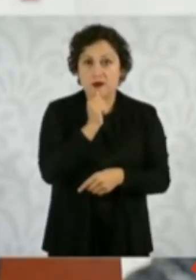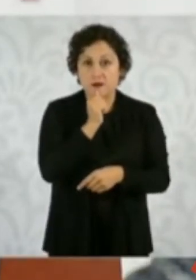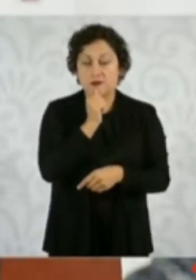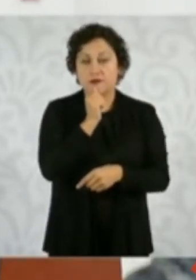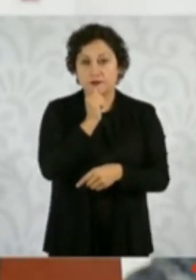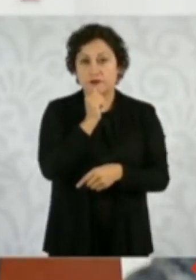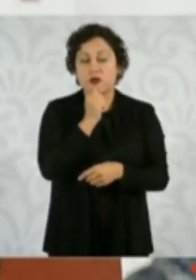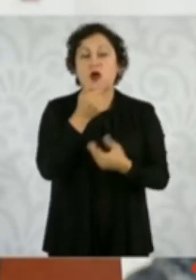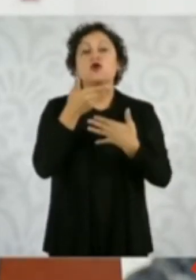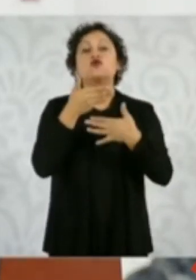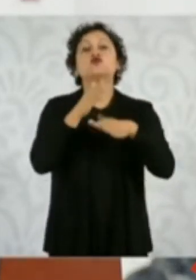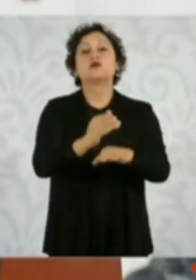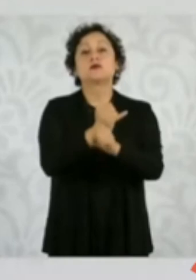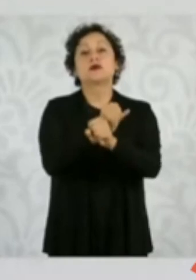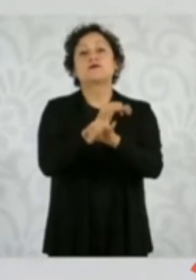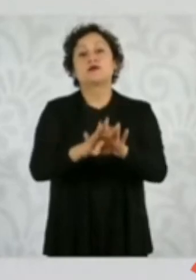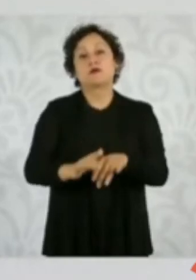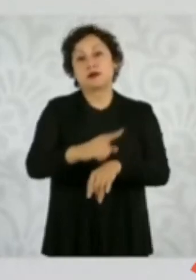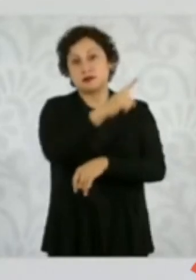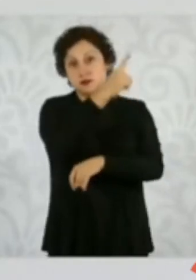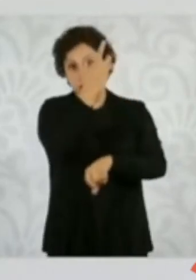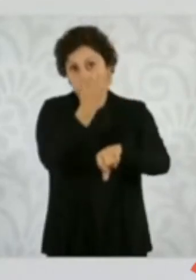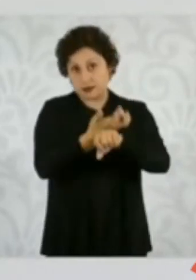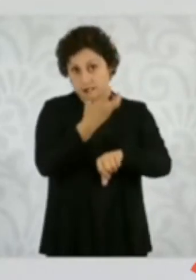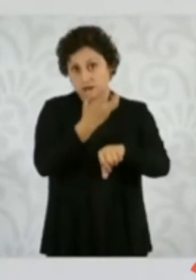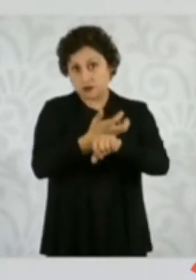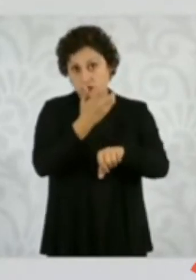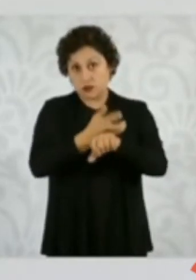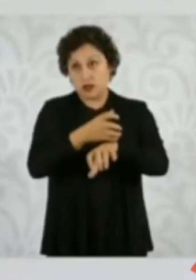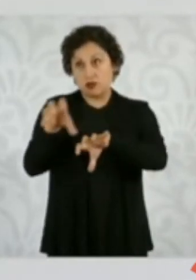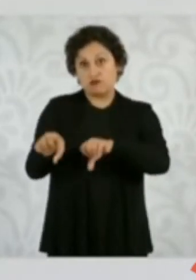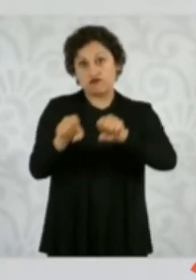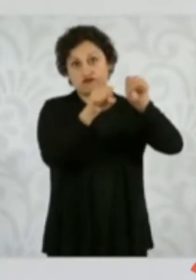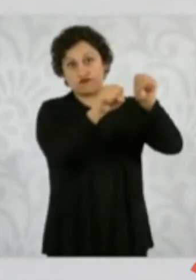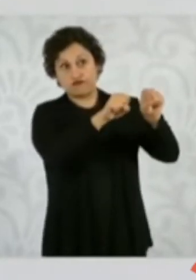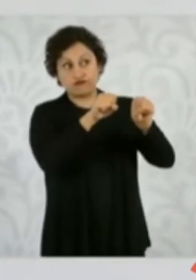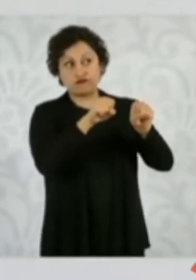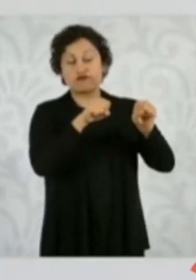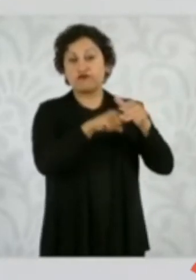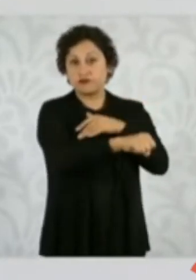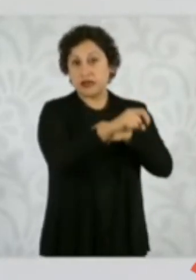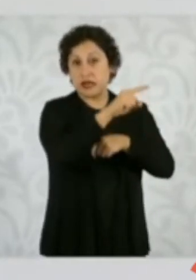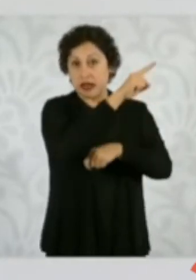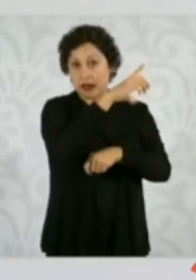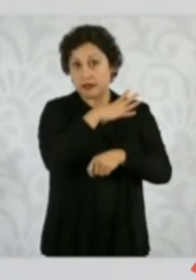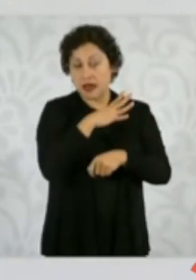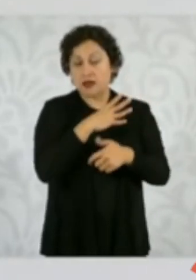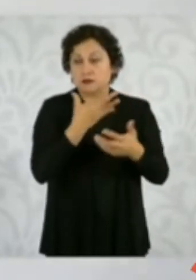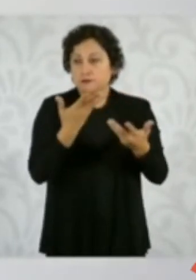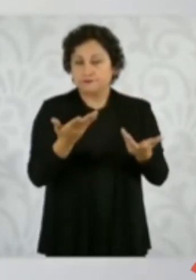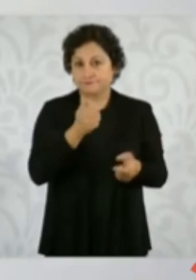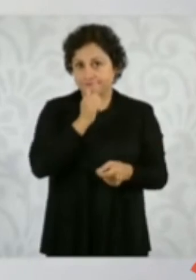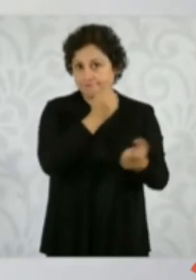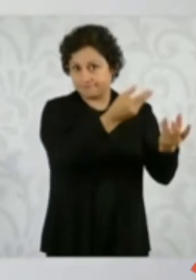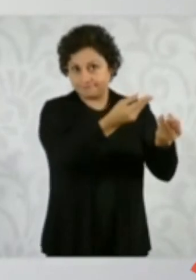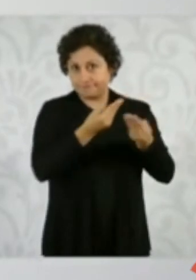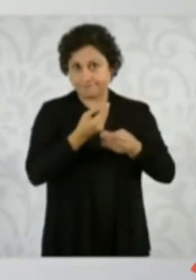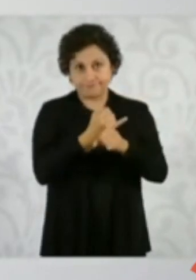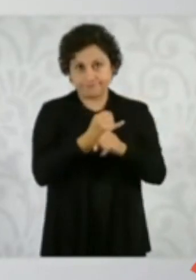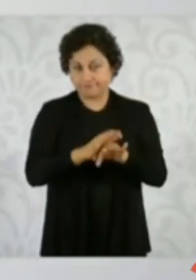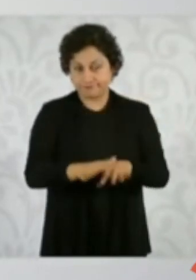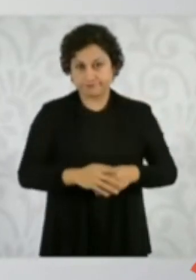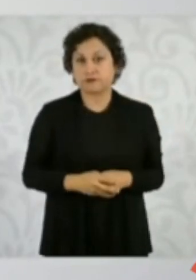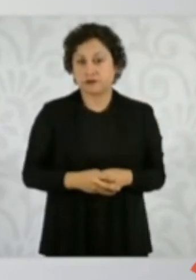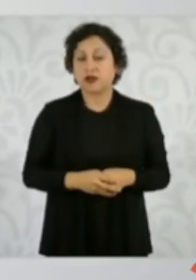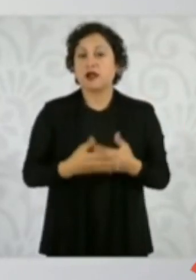Unidos de esa detención que se sigue solicitando. Se va a reunir el secretario de Relaciones